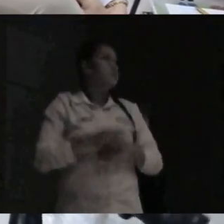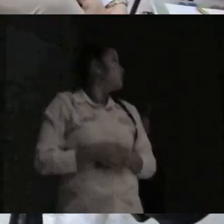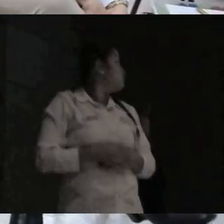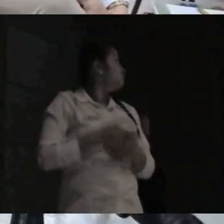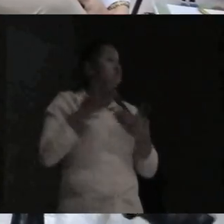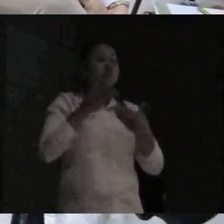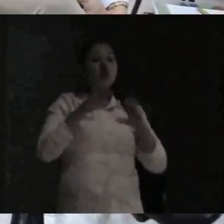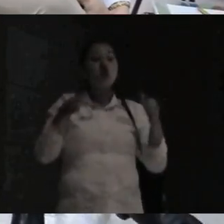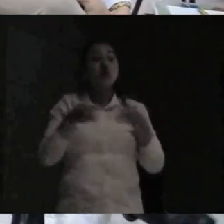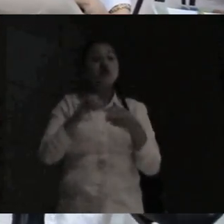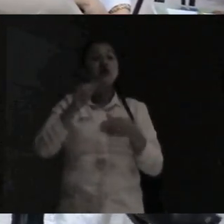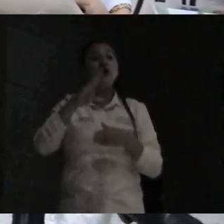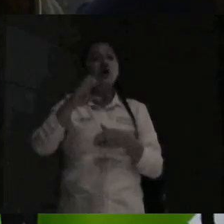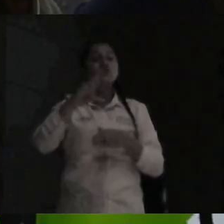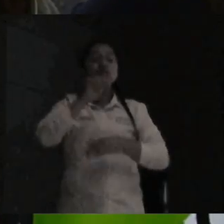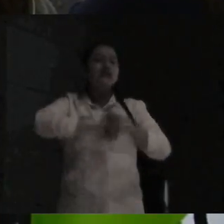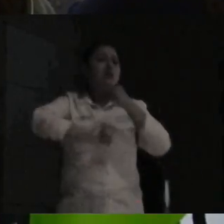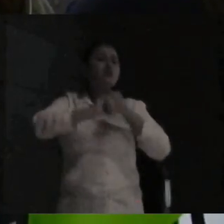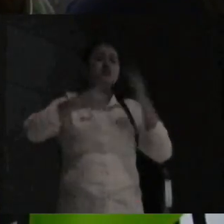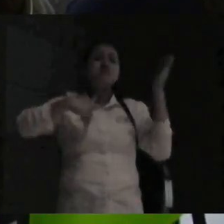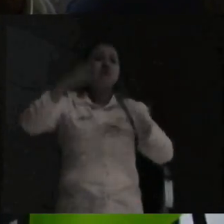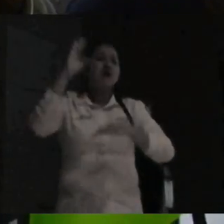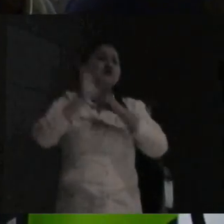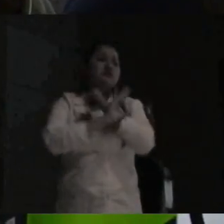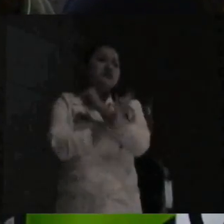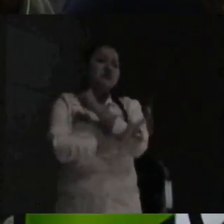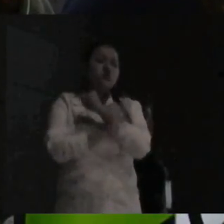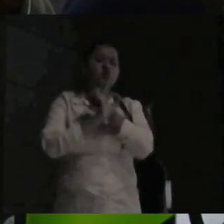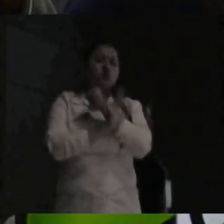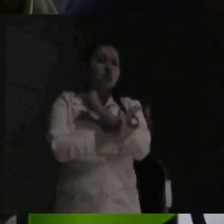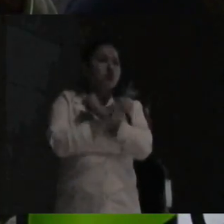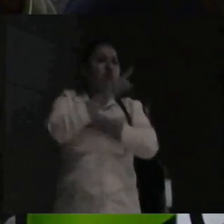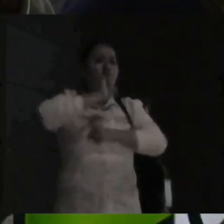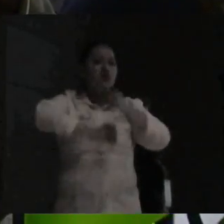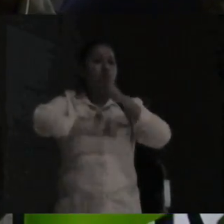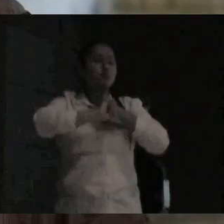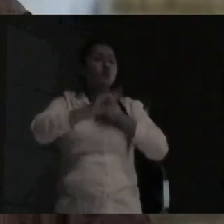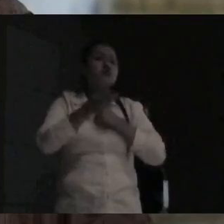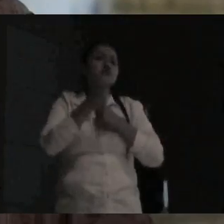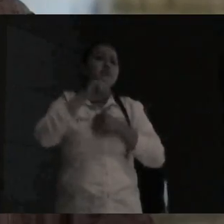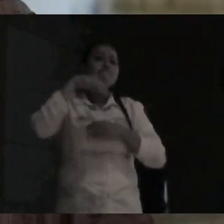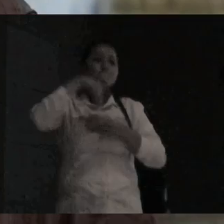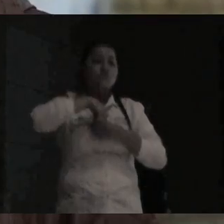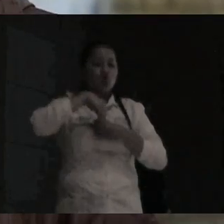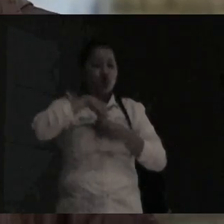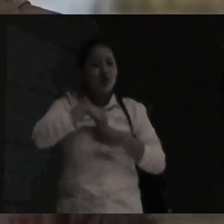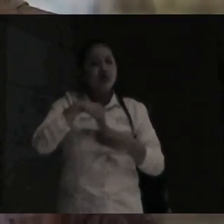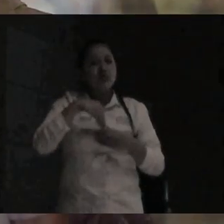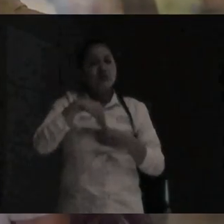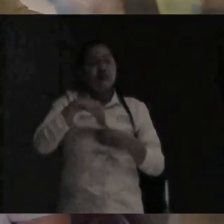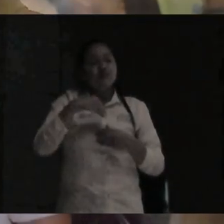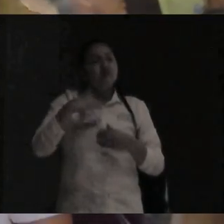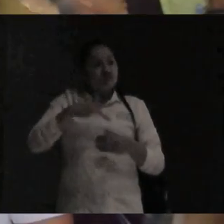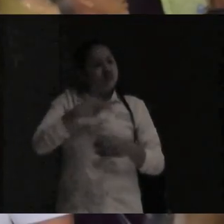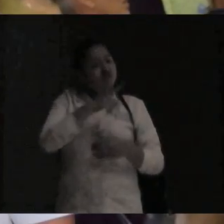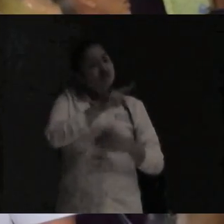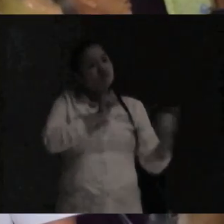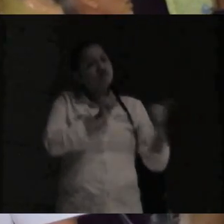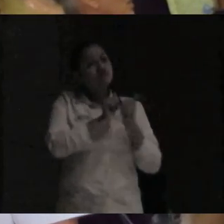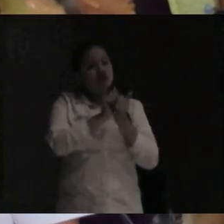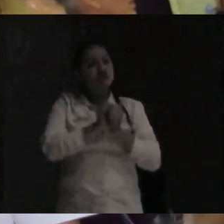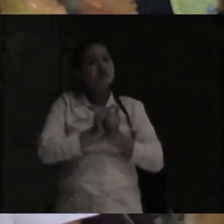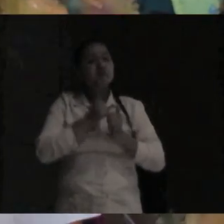un apoyo psicológico y moral porque nosotros nos sentimos acompañados